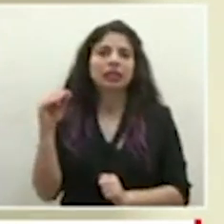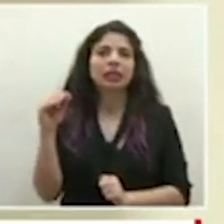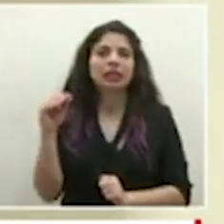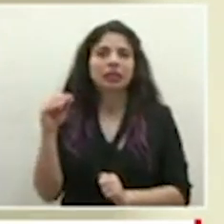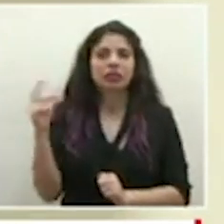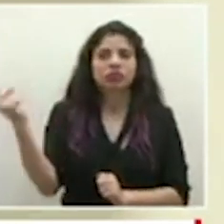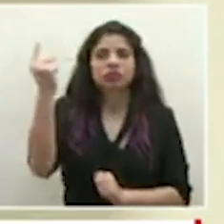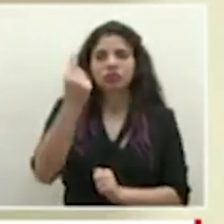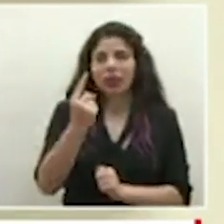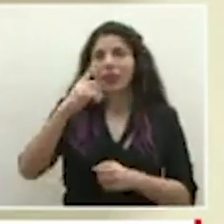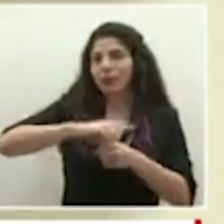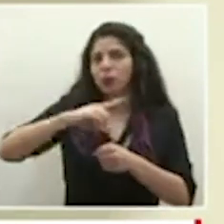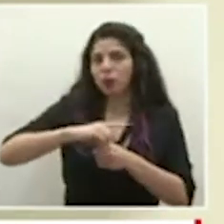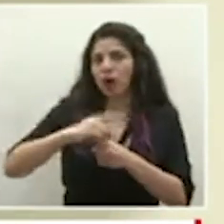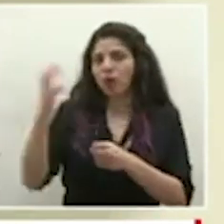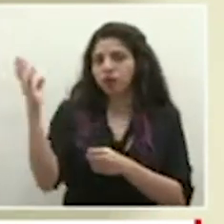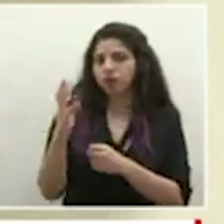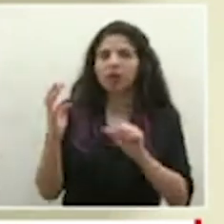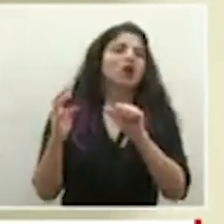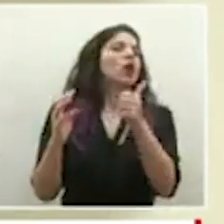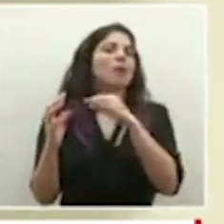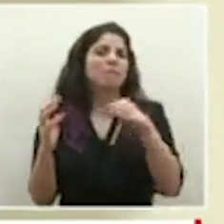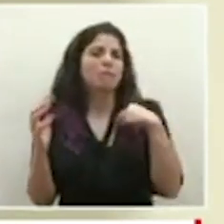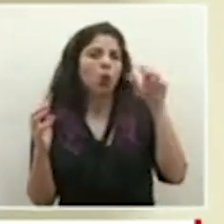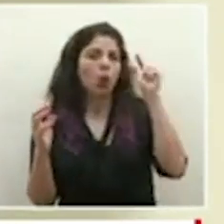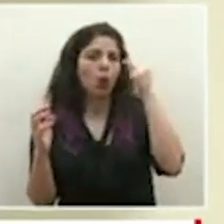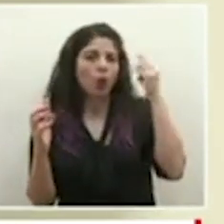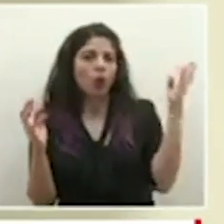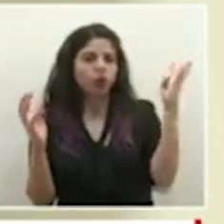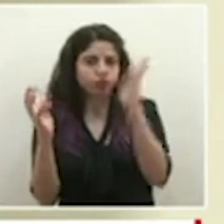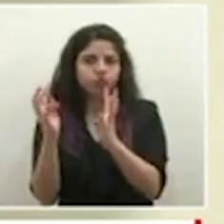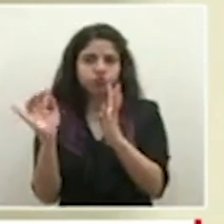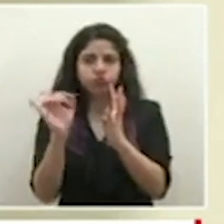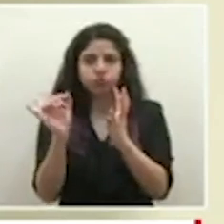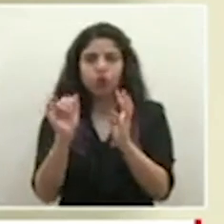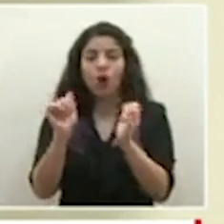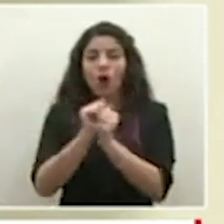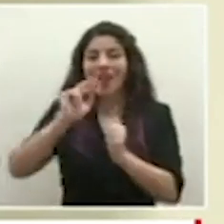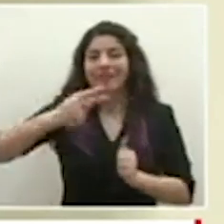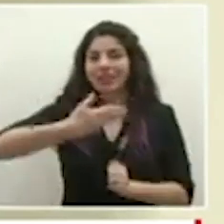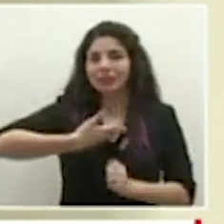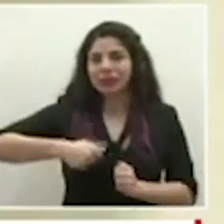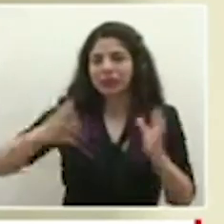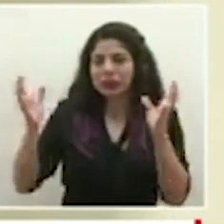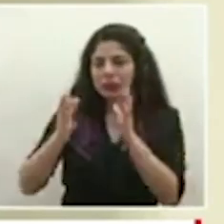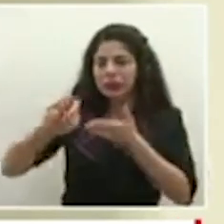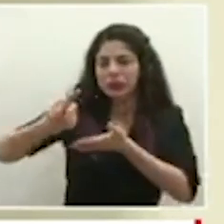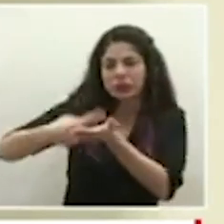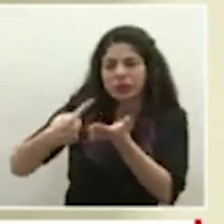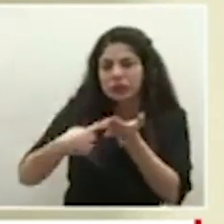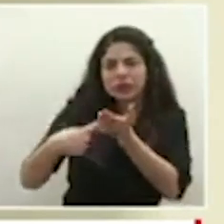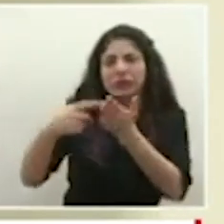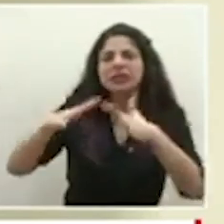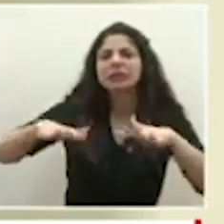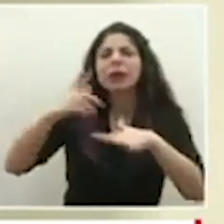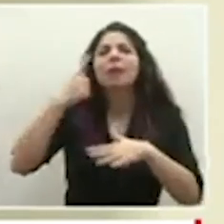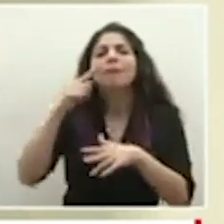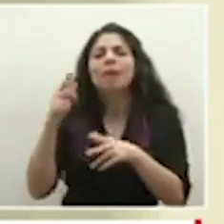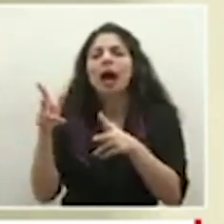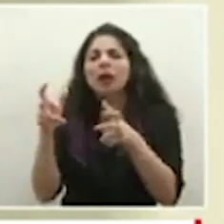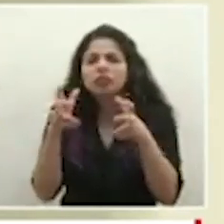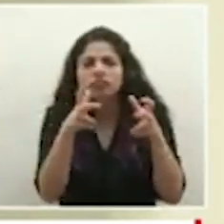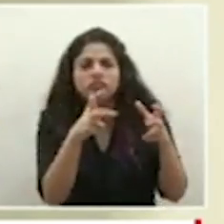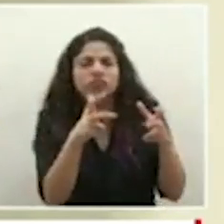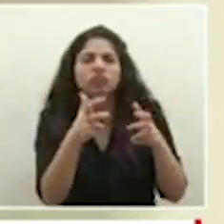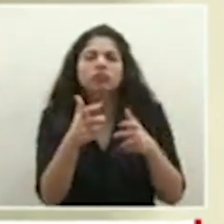estuvieron presentes diputados y otros miembros del gobierno junto con la vicepresidenta en realidad era un espacio para escucharnos para